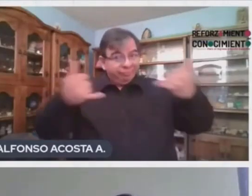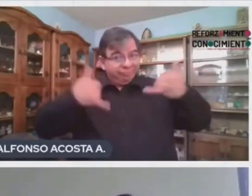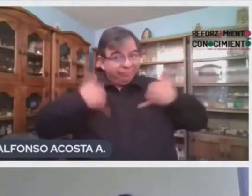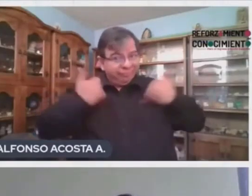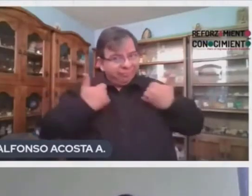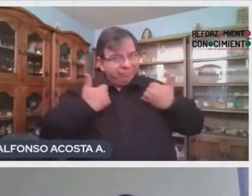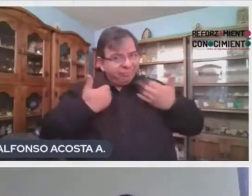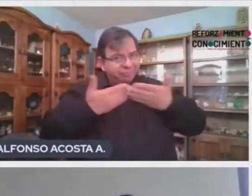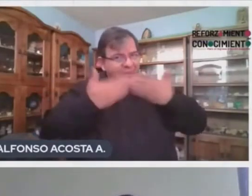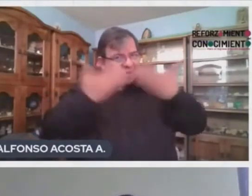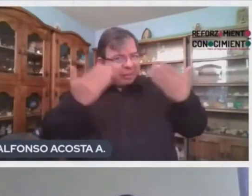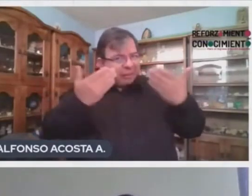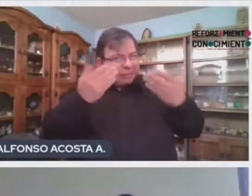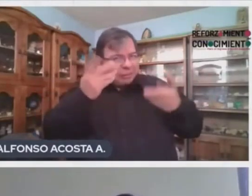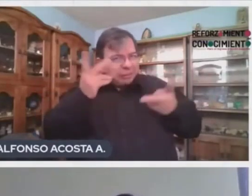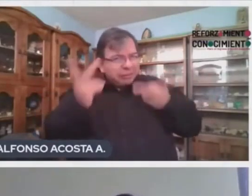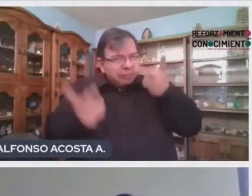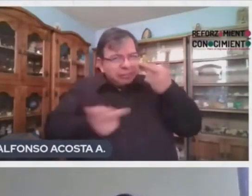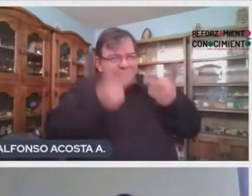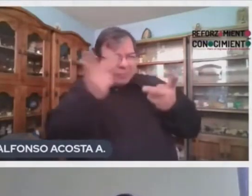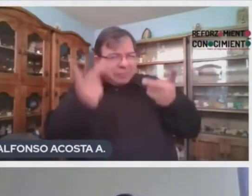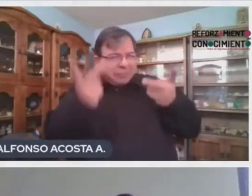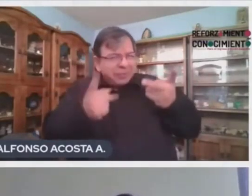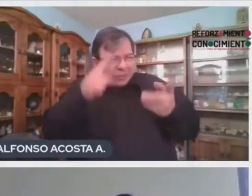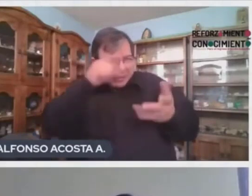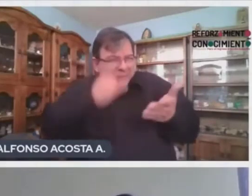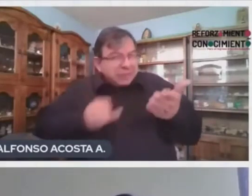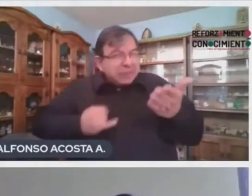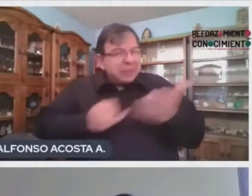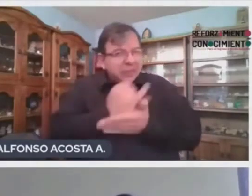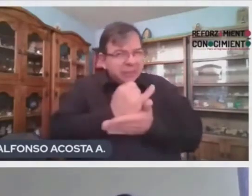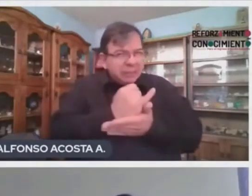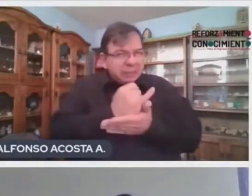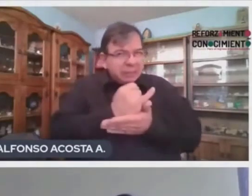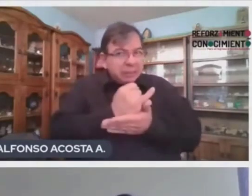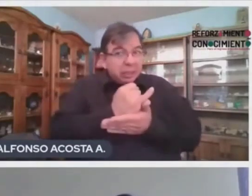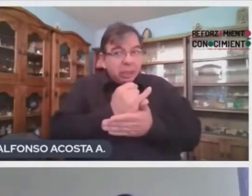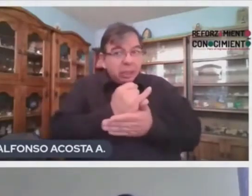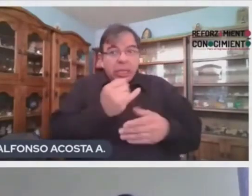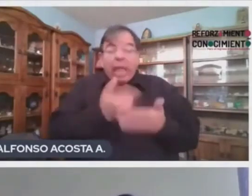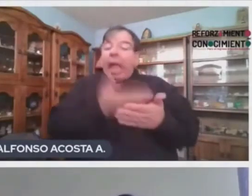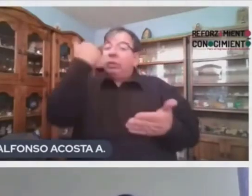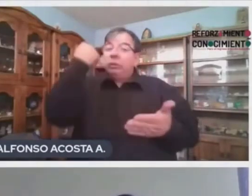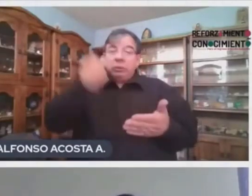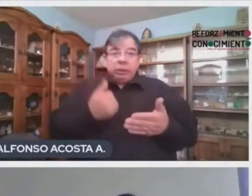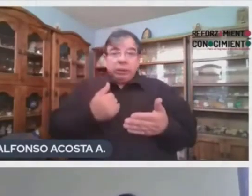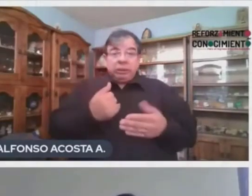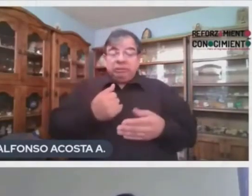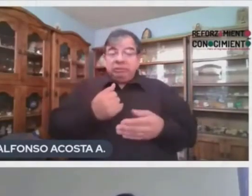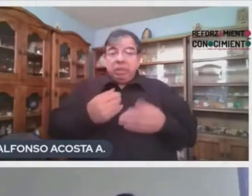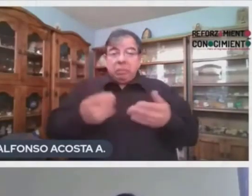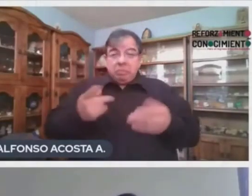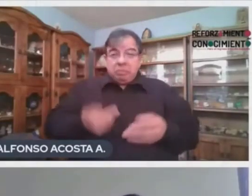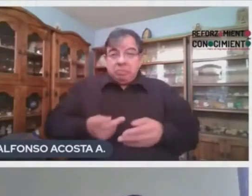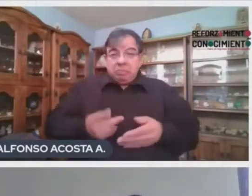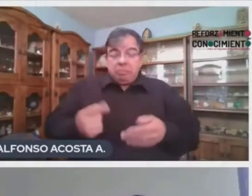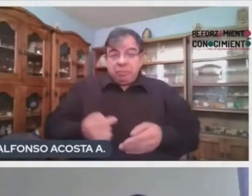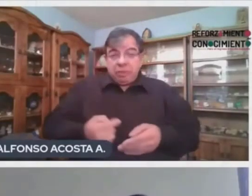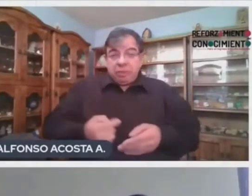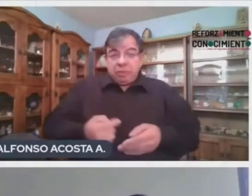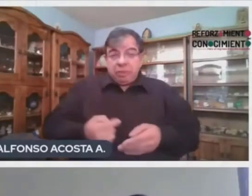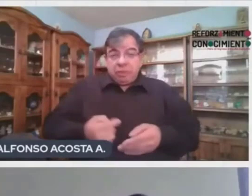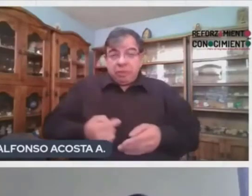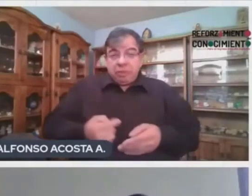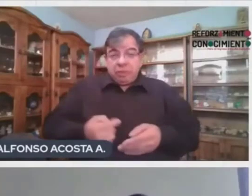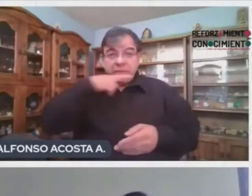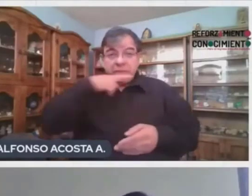llegó el momento de las preguntas reto. Si no fueron los primeros en contestar la vez pasada, no se preocupen porque hoy tendremos muchas más